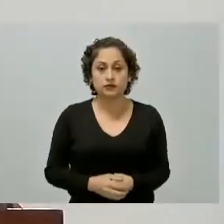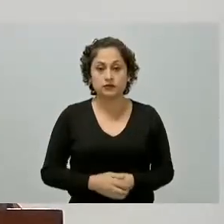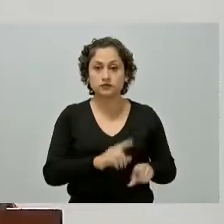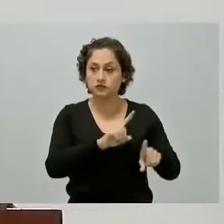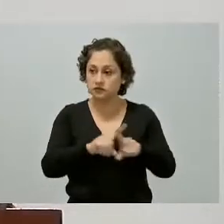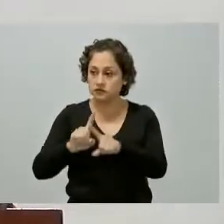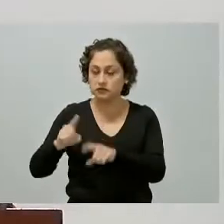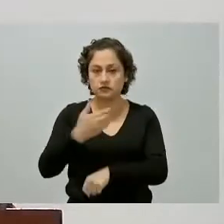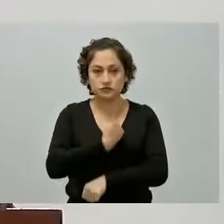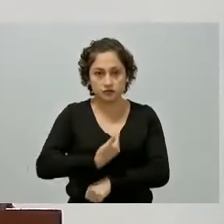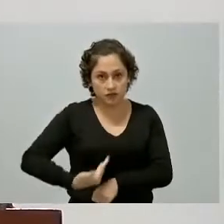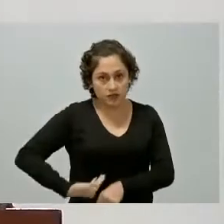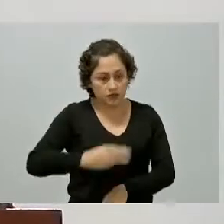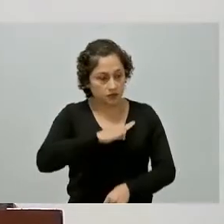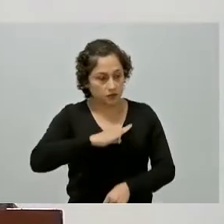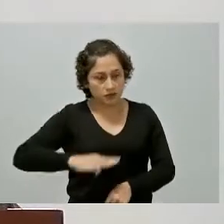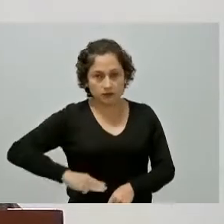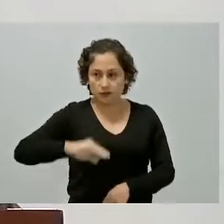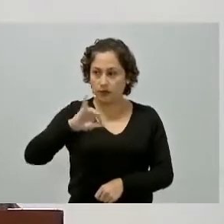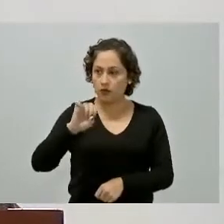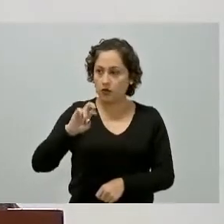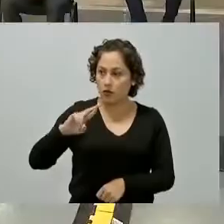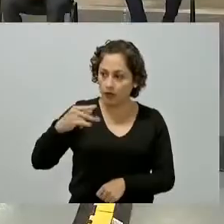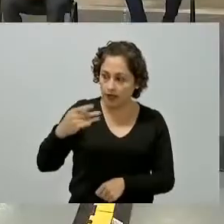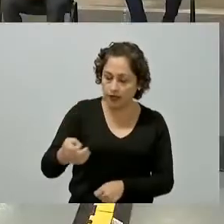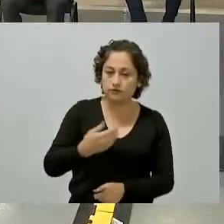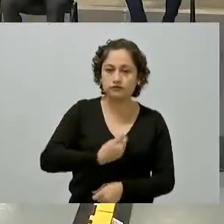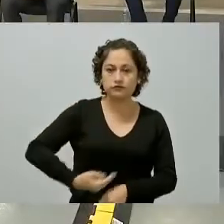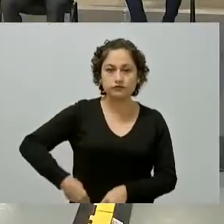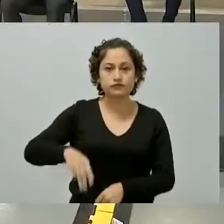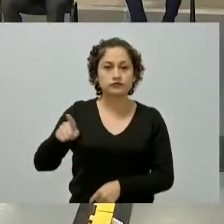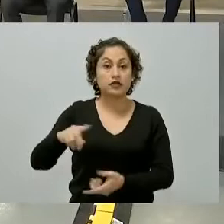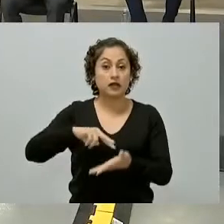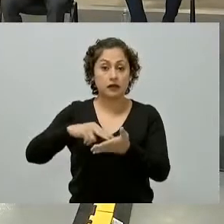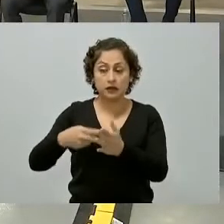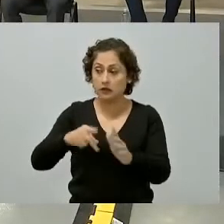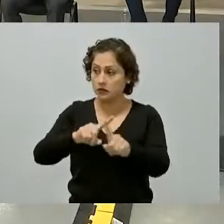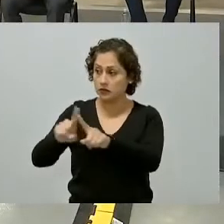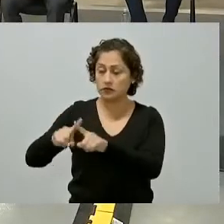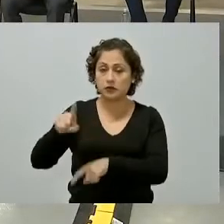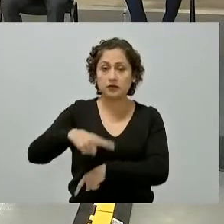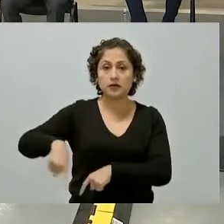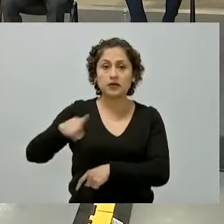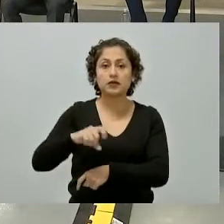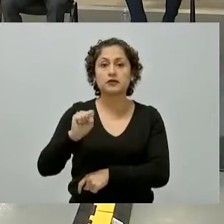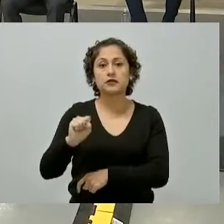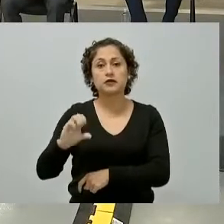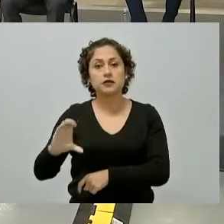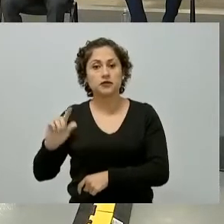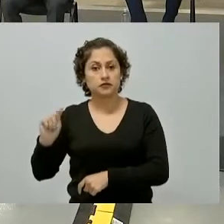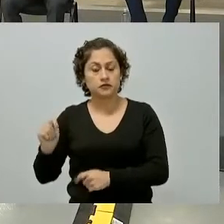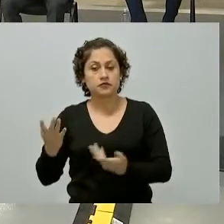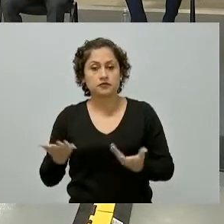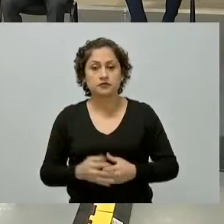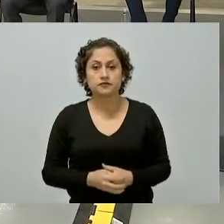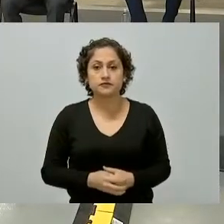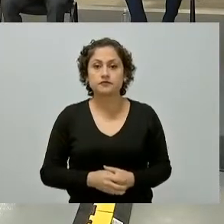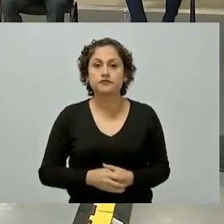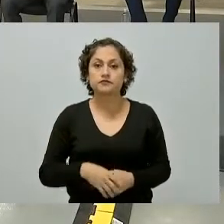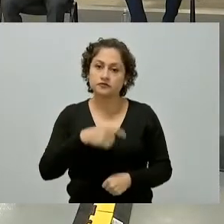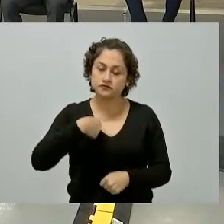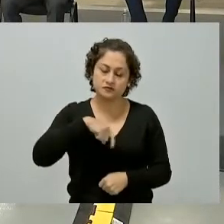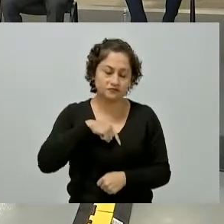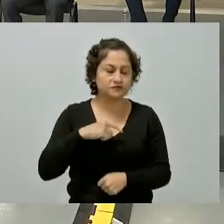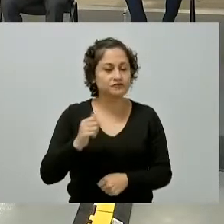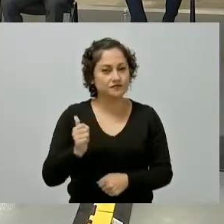presidenta municipal Jorge los ingenieros de la Secretaría de Comunicaciones y Transportes aprovechamos para enviarle